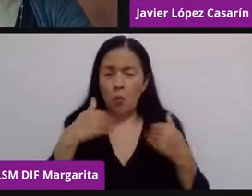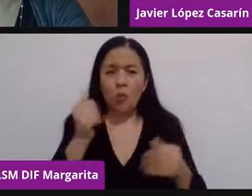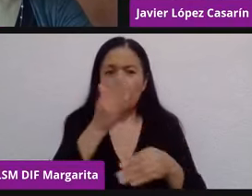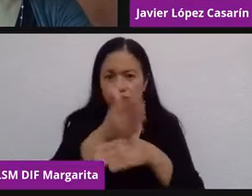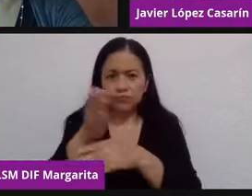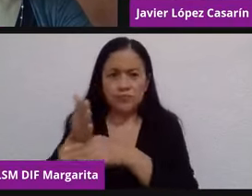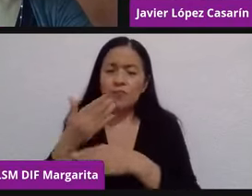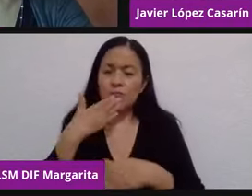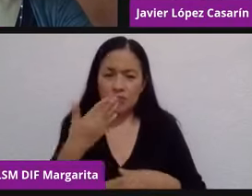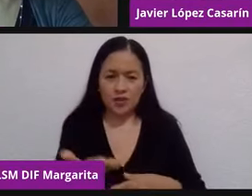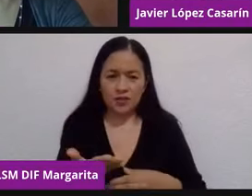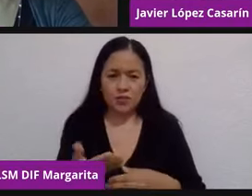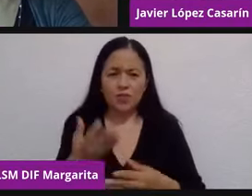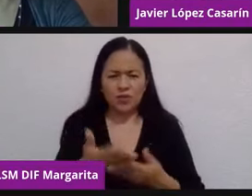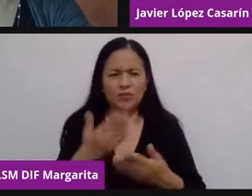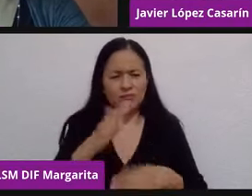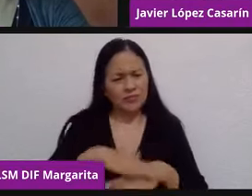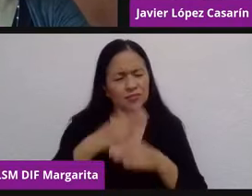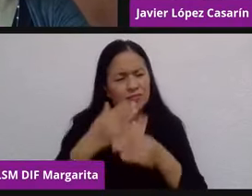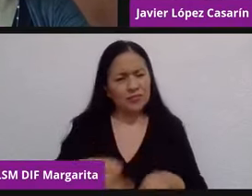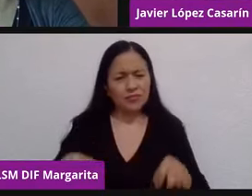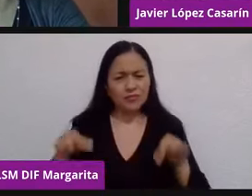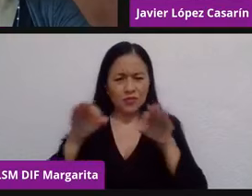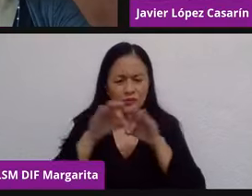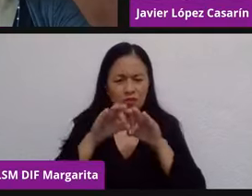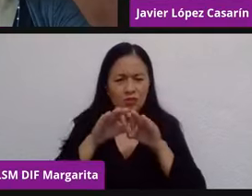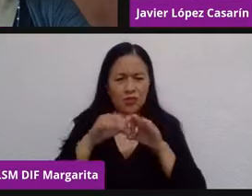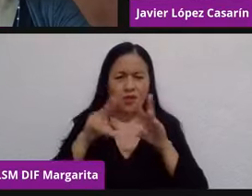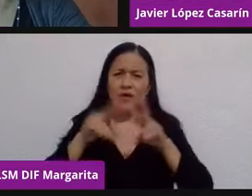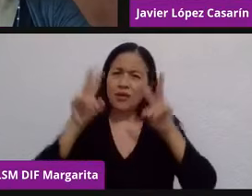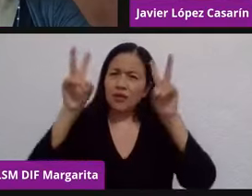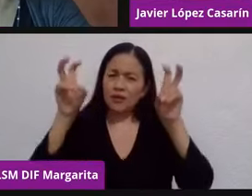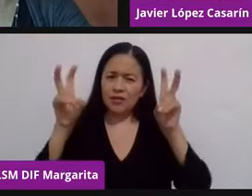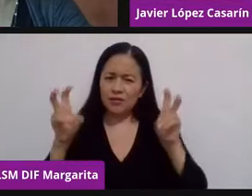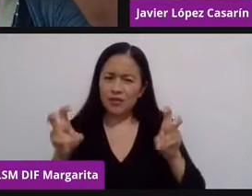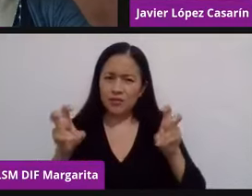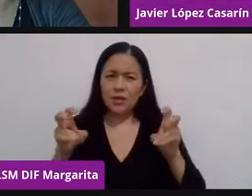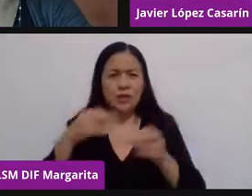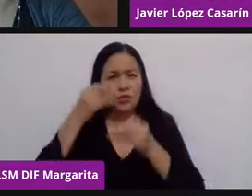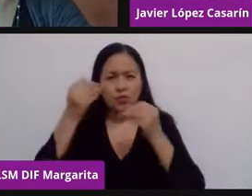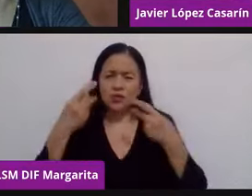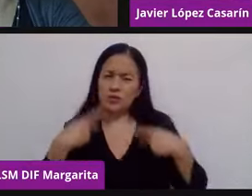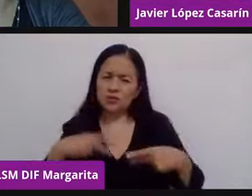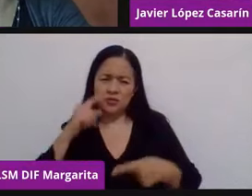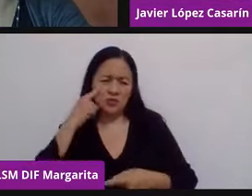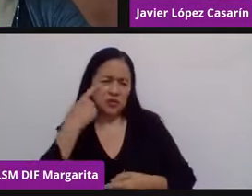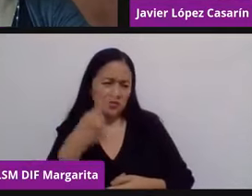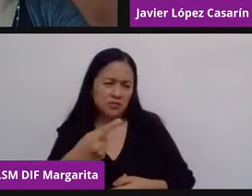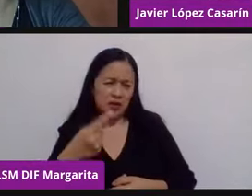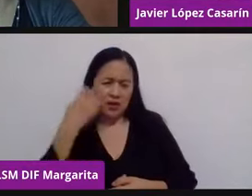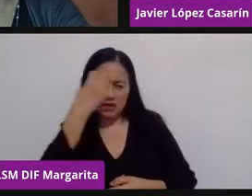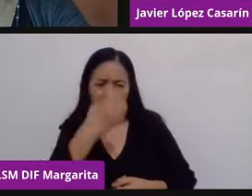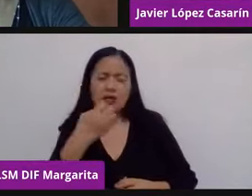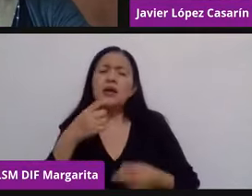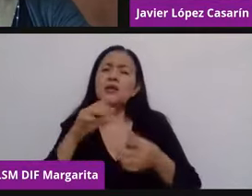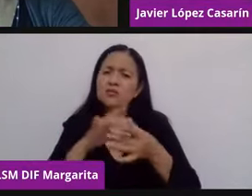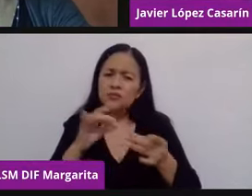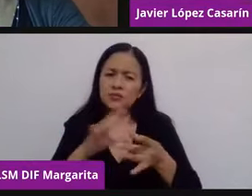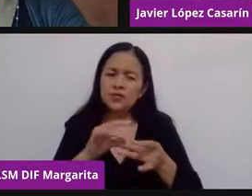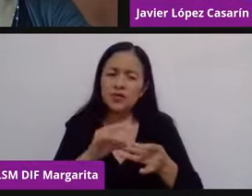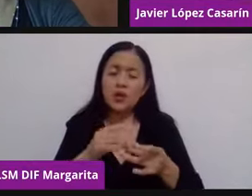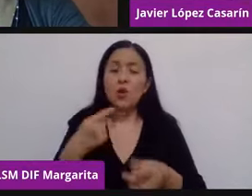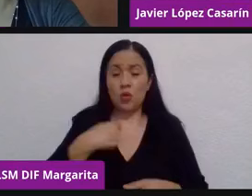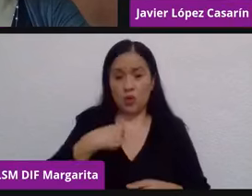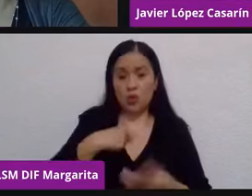mesa un tema que pueda ser abordado con diferentes puntos de vista, porque a fin de cuentas lo que lo que hago en este libro es